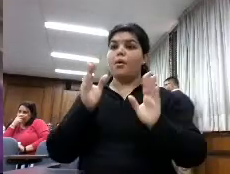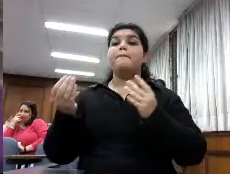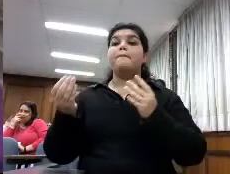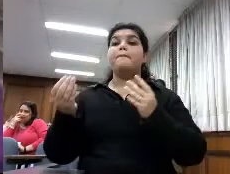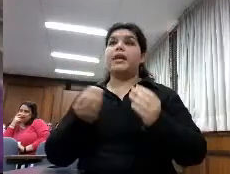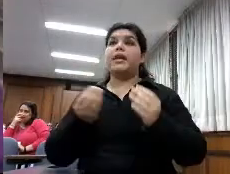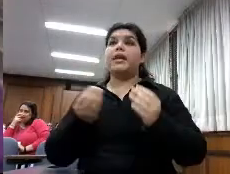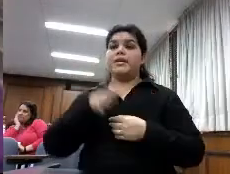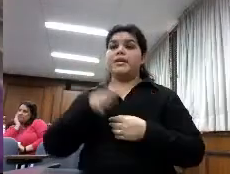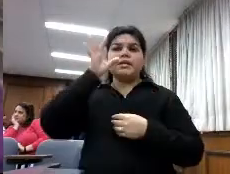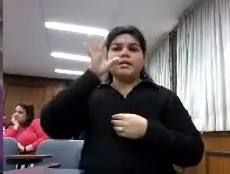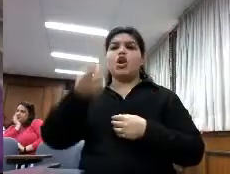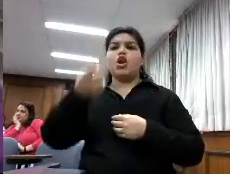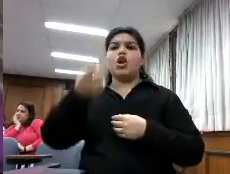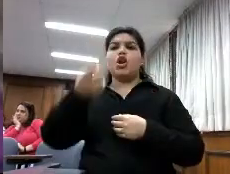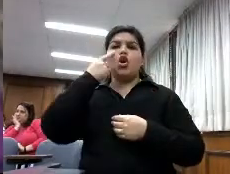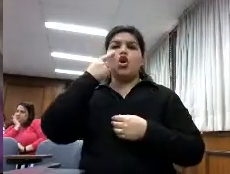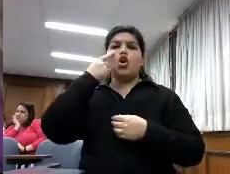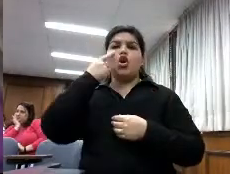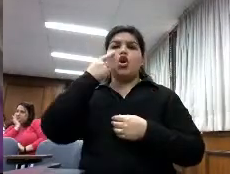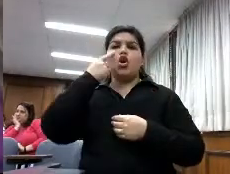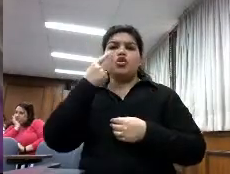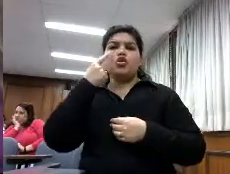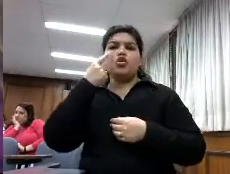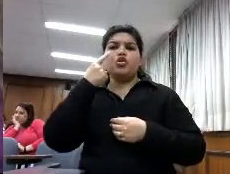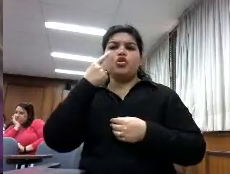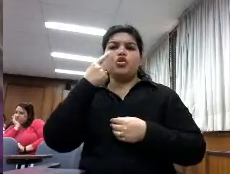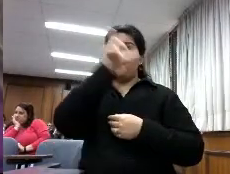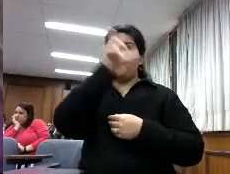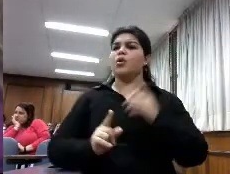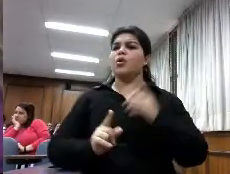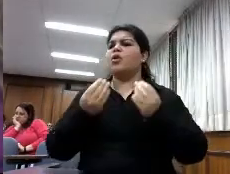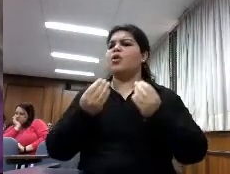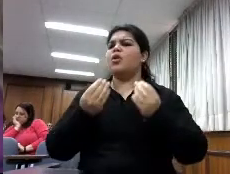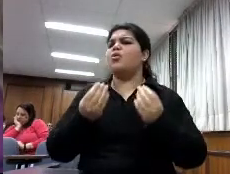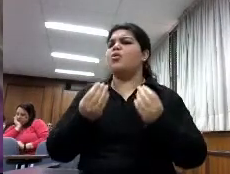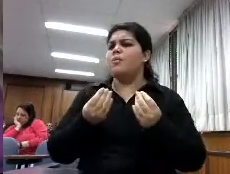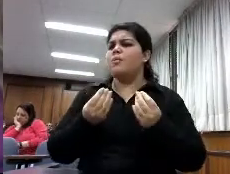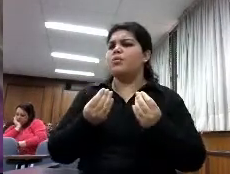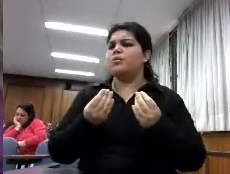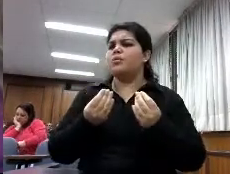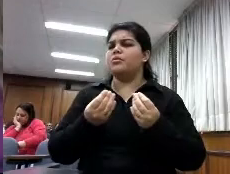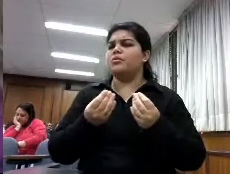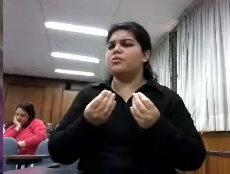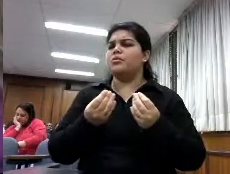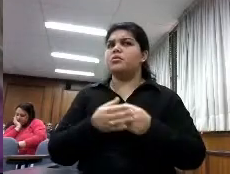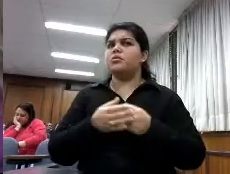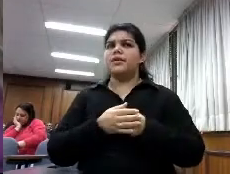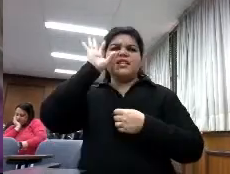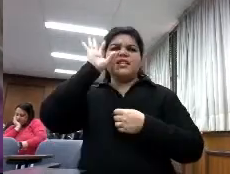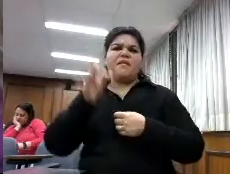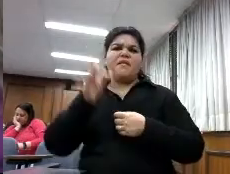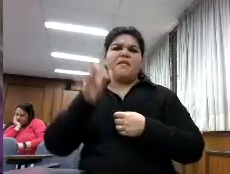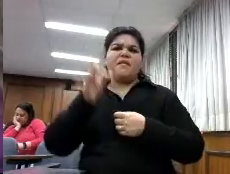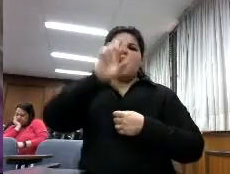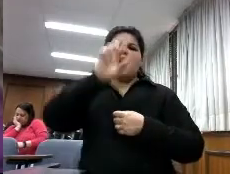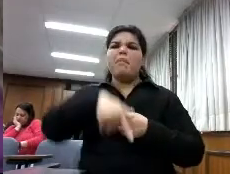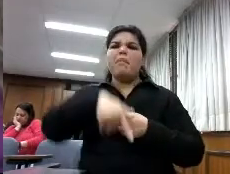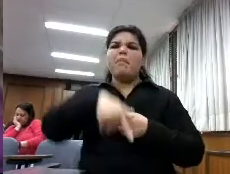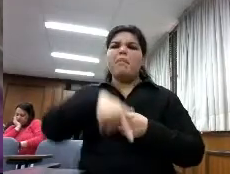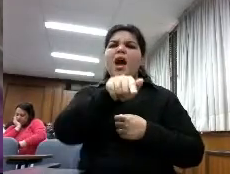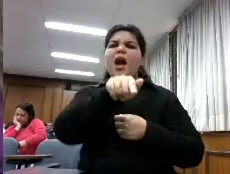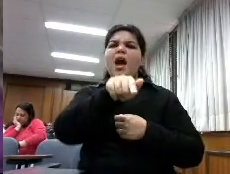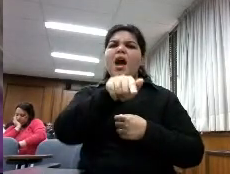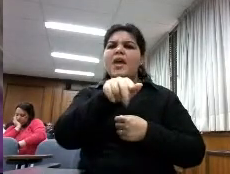en nuestros países directamente saber qué políticas existen en la región qué